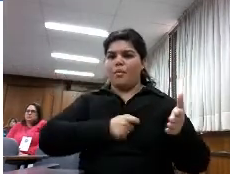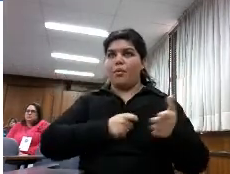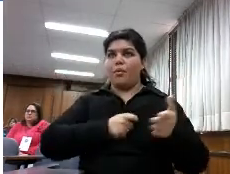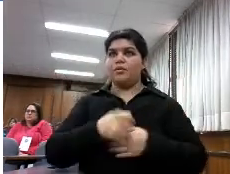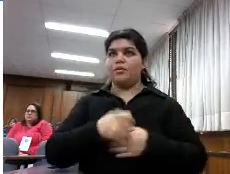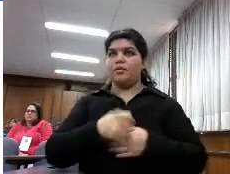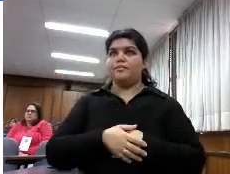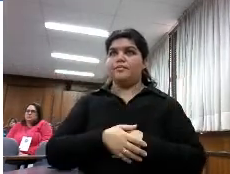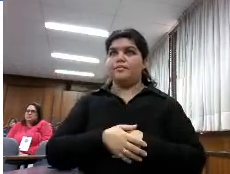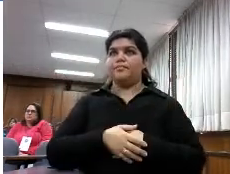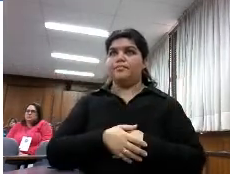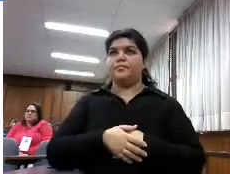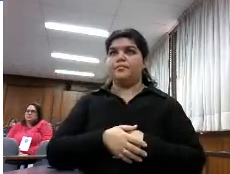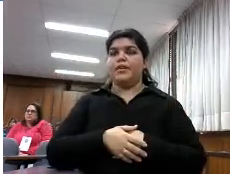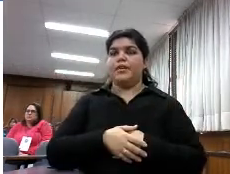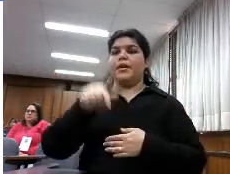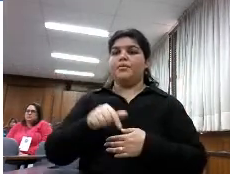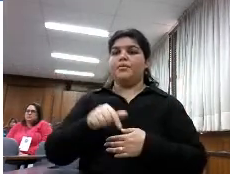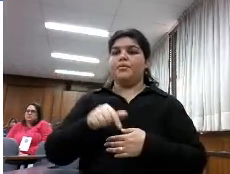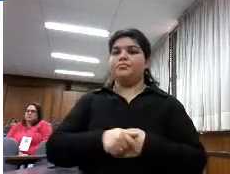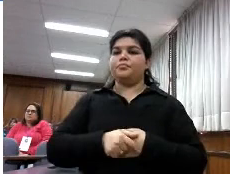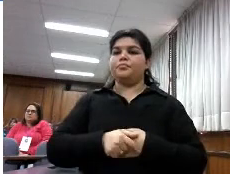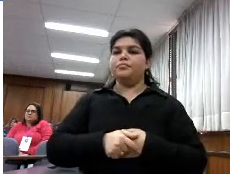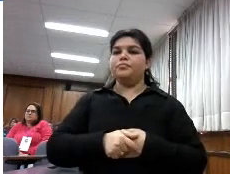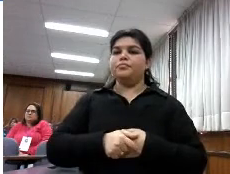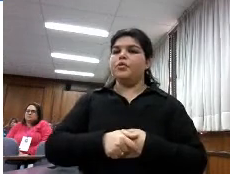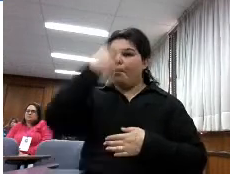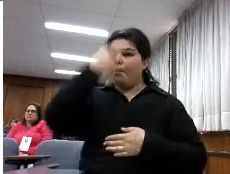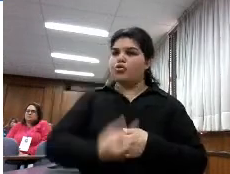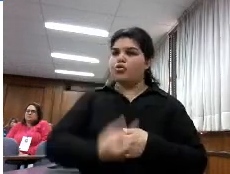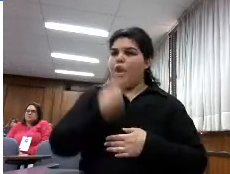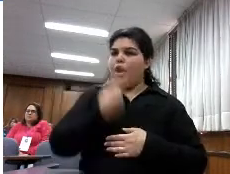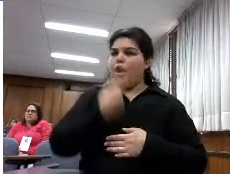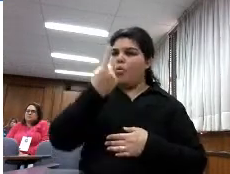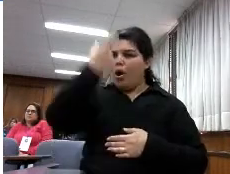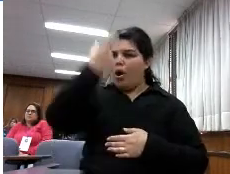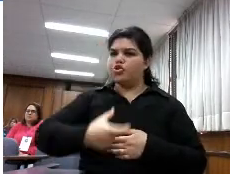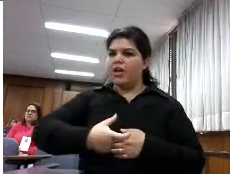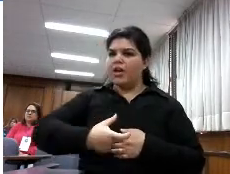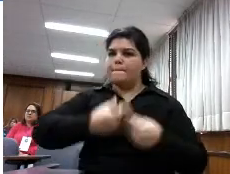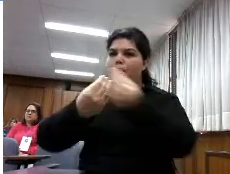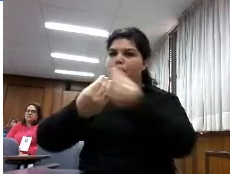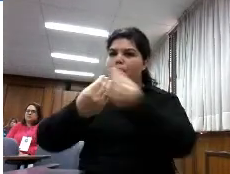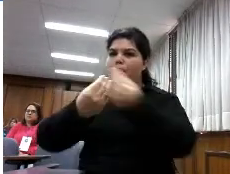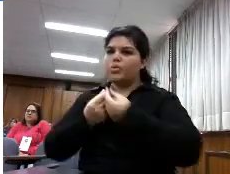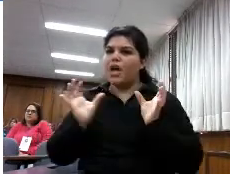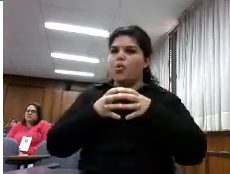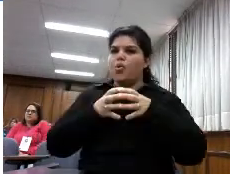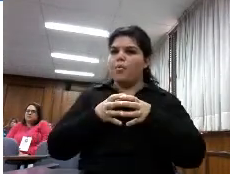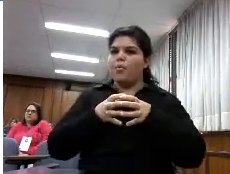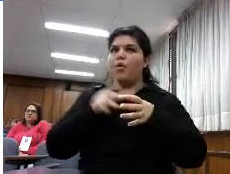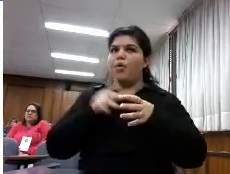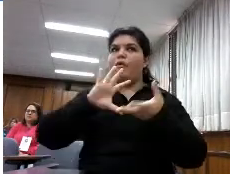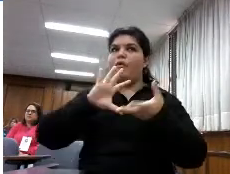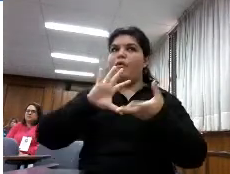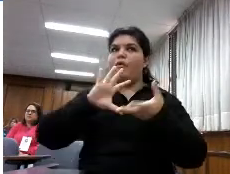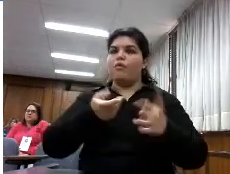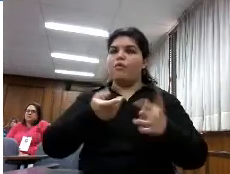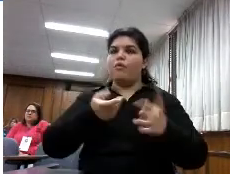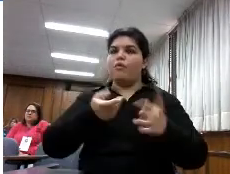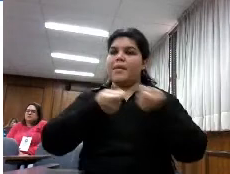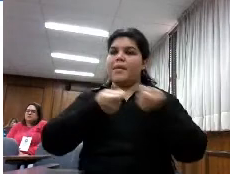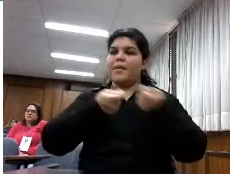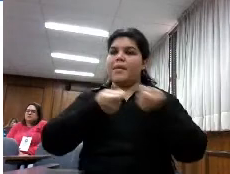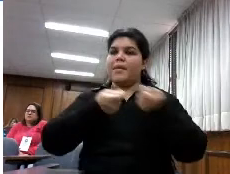posibilidad de usuario único o usuario múltiple como veis estos si ofrecen modelos de negocio alternativo normalmente